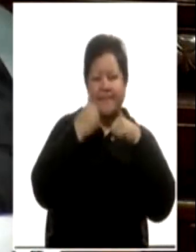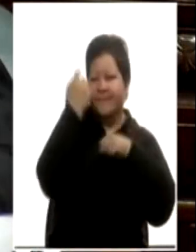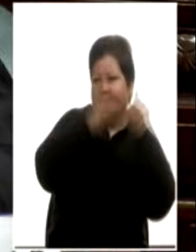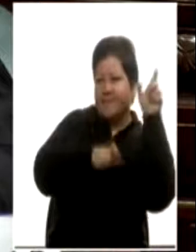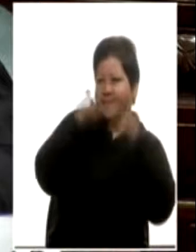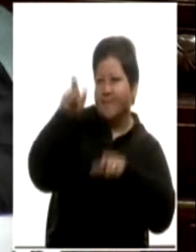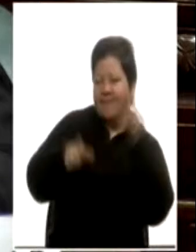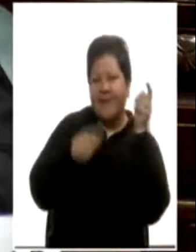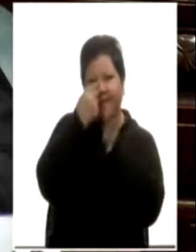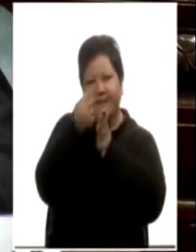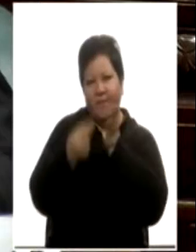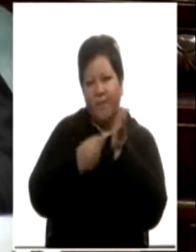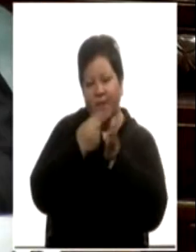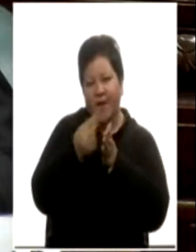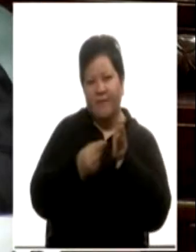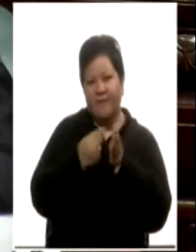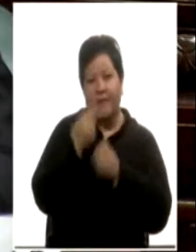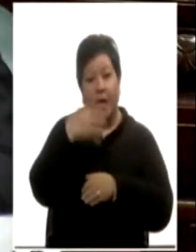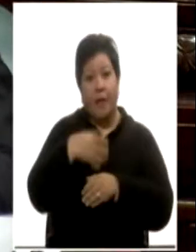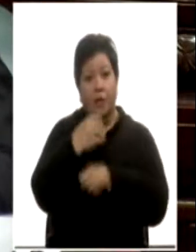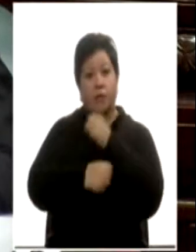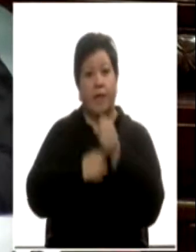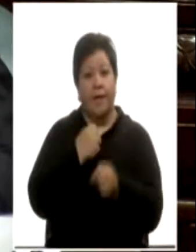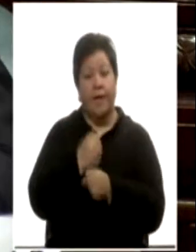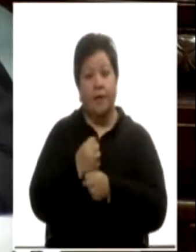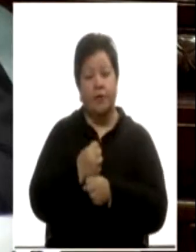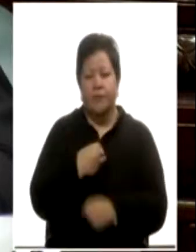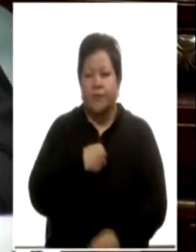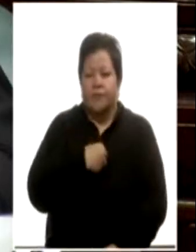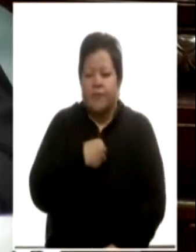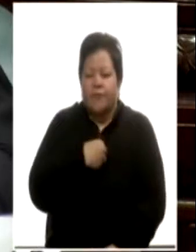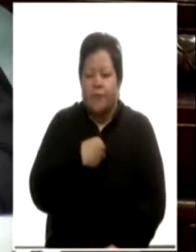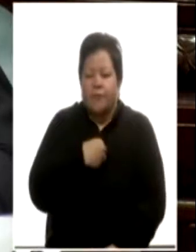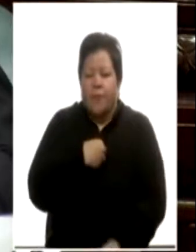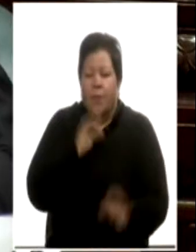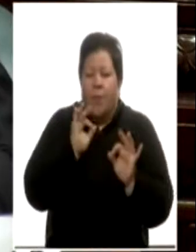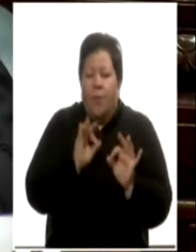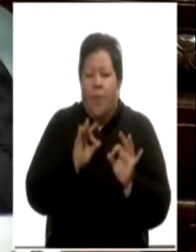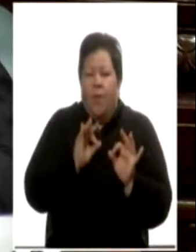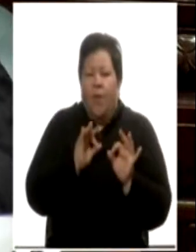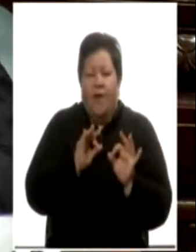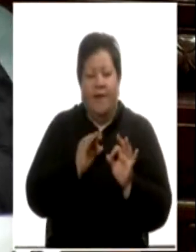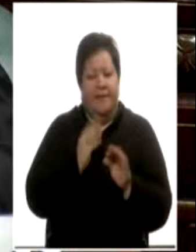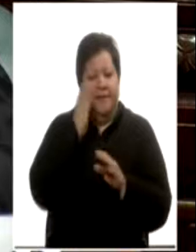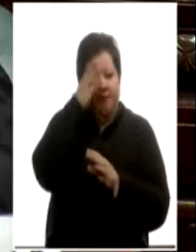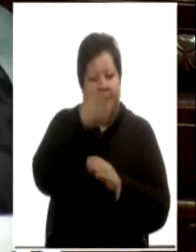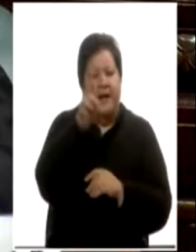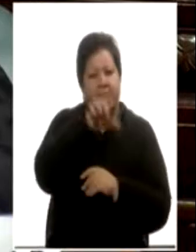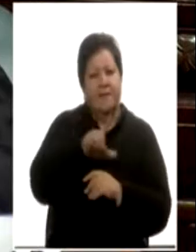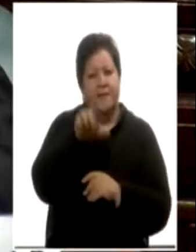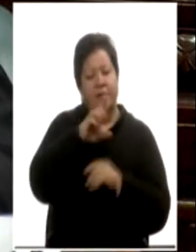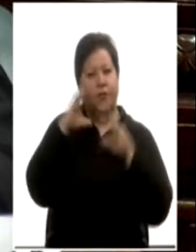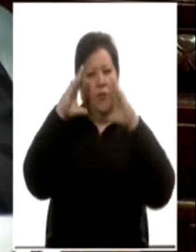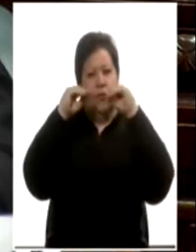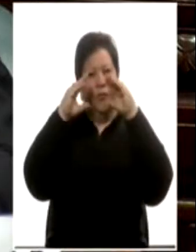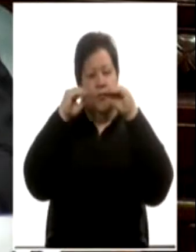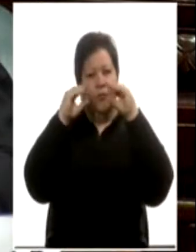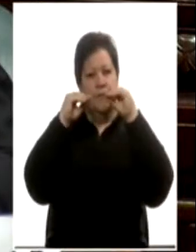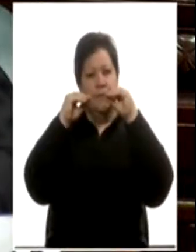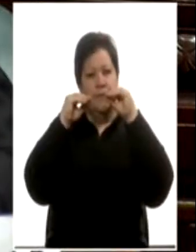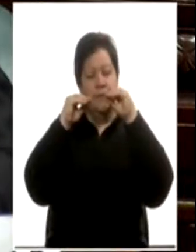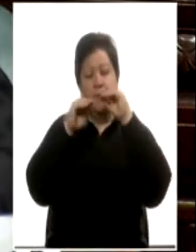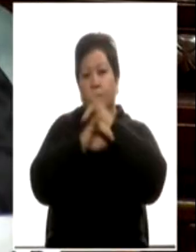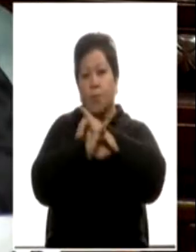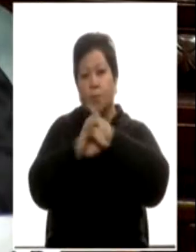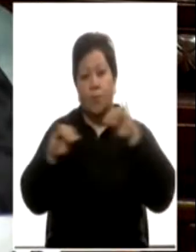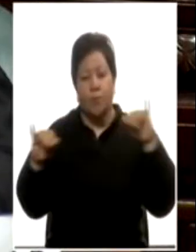A los 14 años, con esa vocación en ciernes, concurre al liceo nocturno. Una vez que